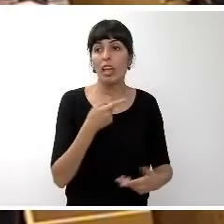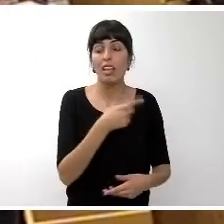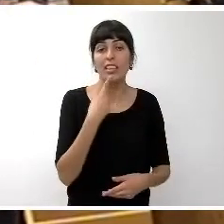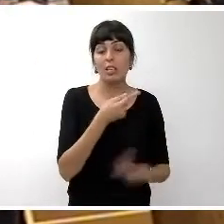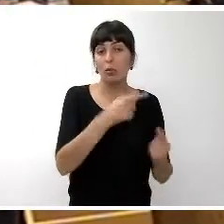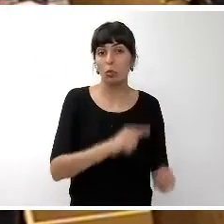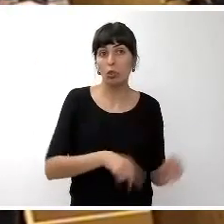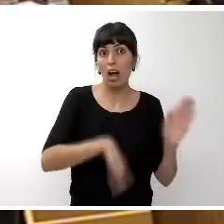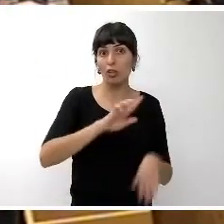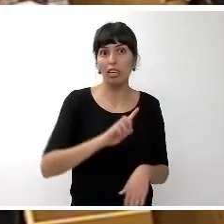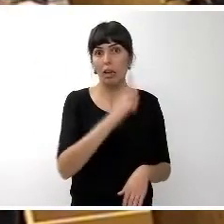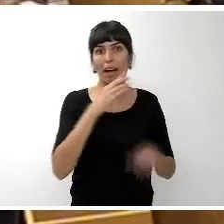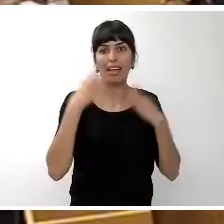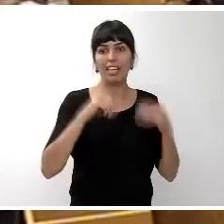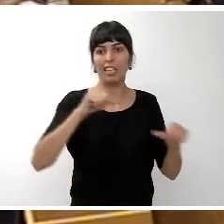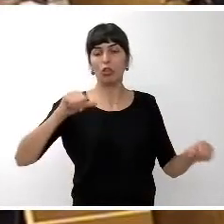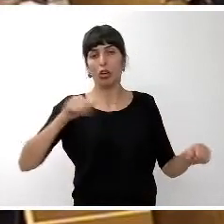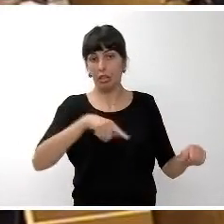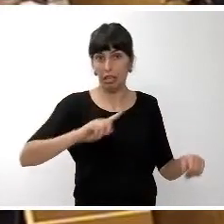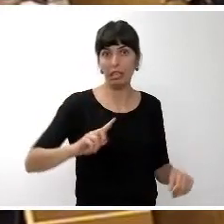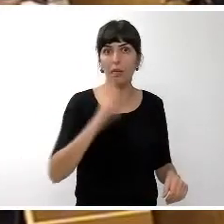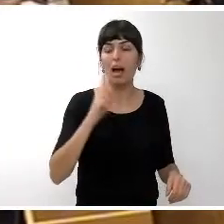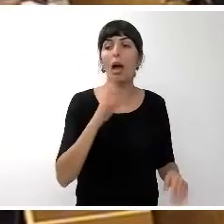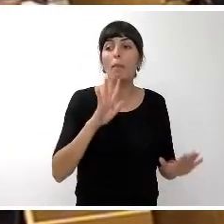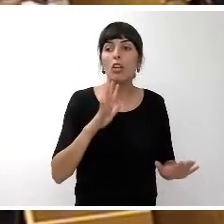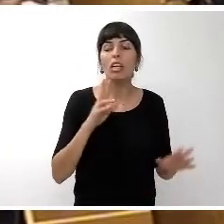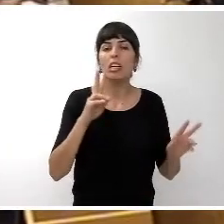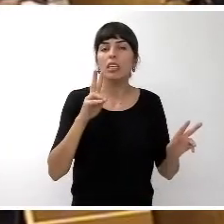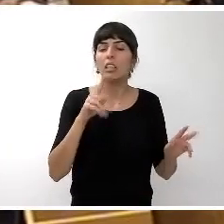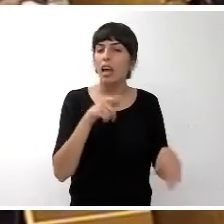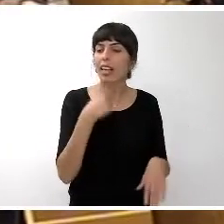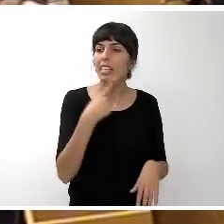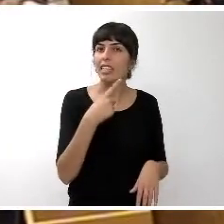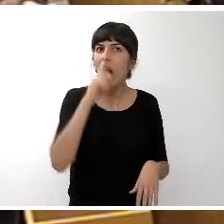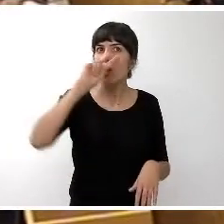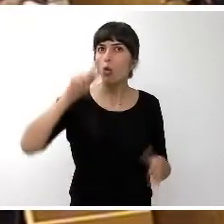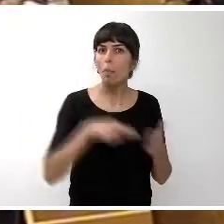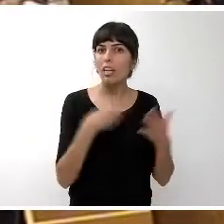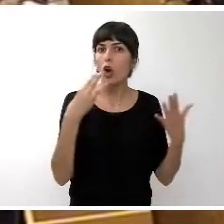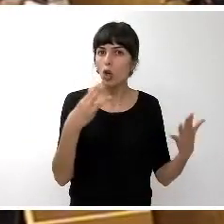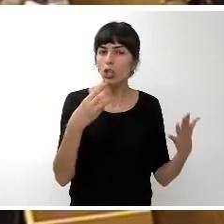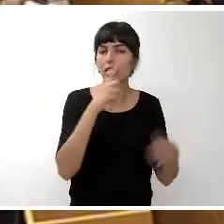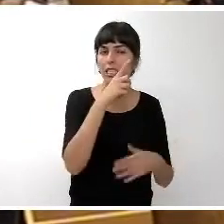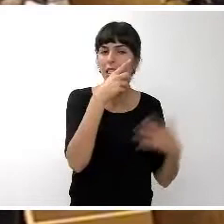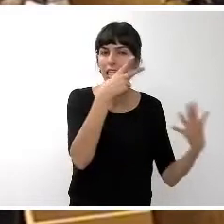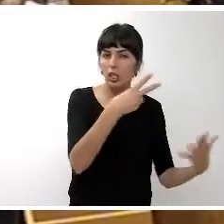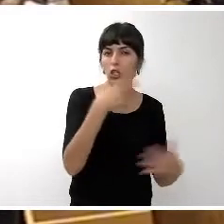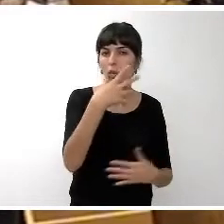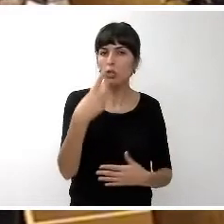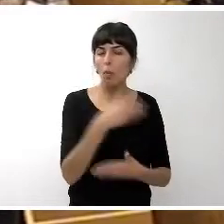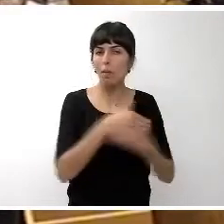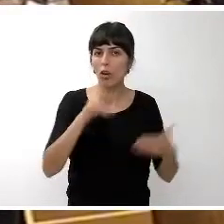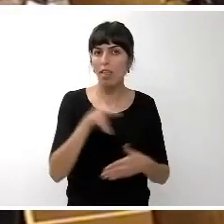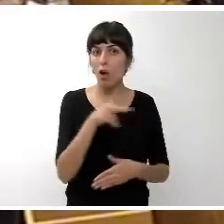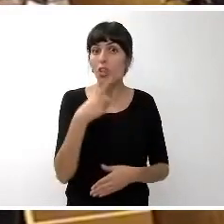quiero decirles que en su propio estudio económico se dice que el de 2008 con 751 millones de euros es el